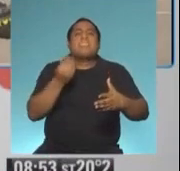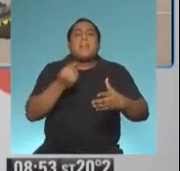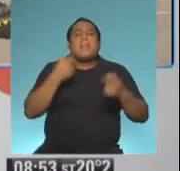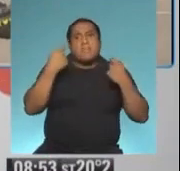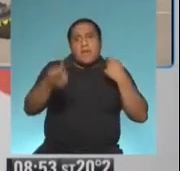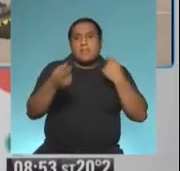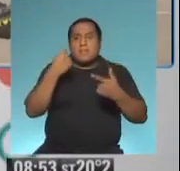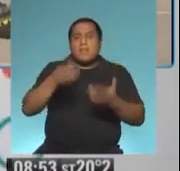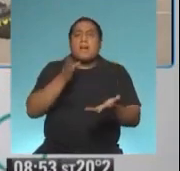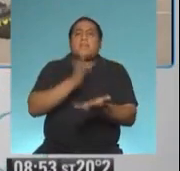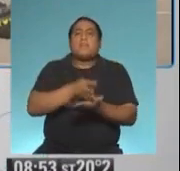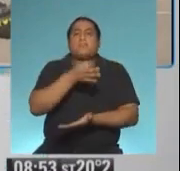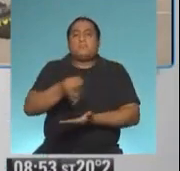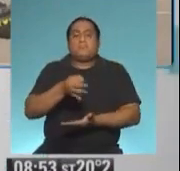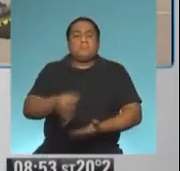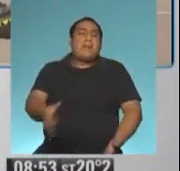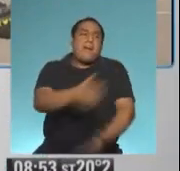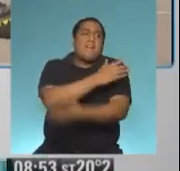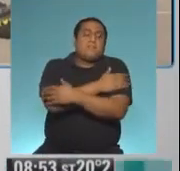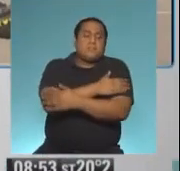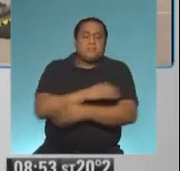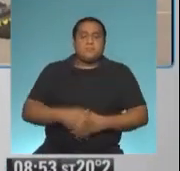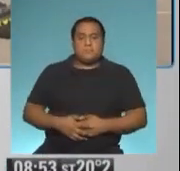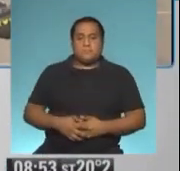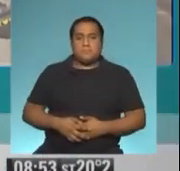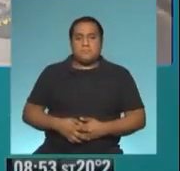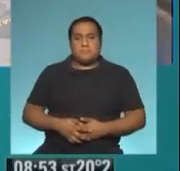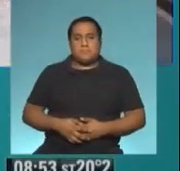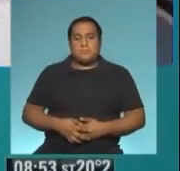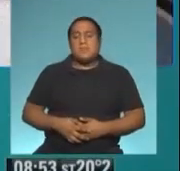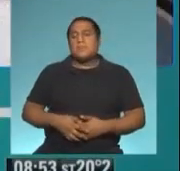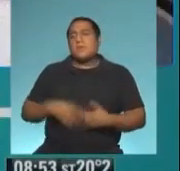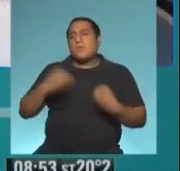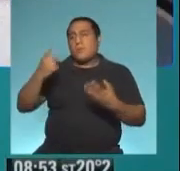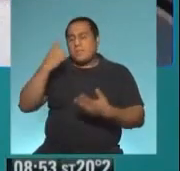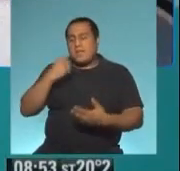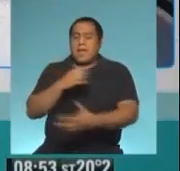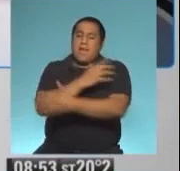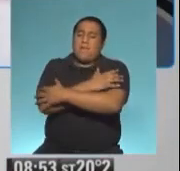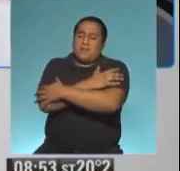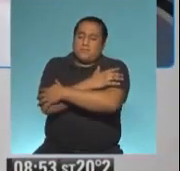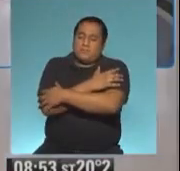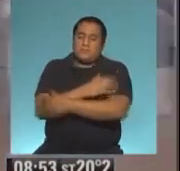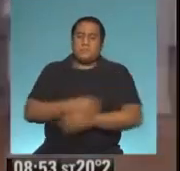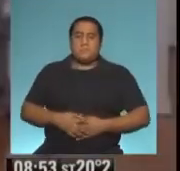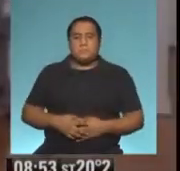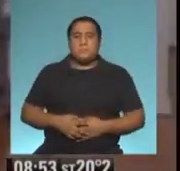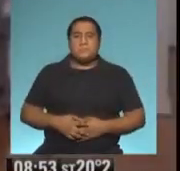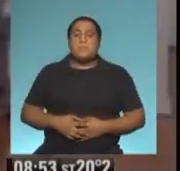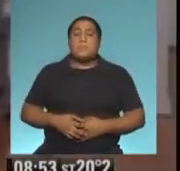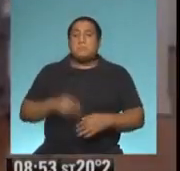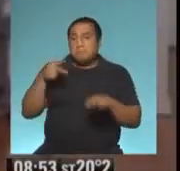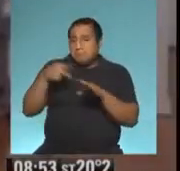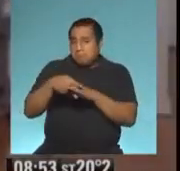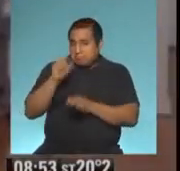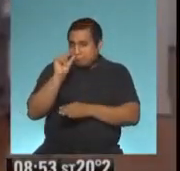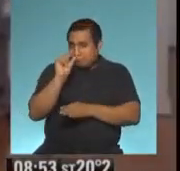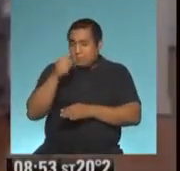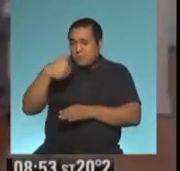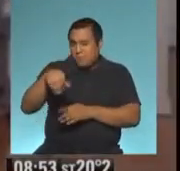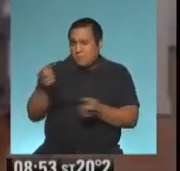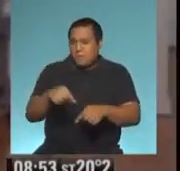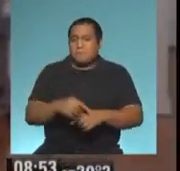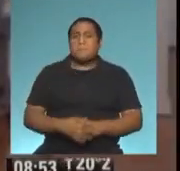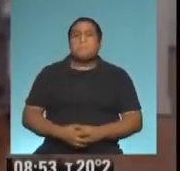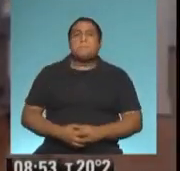derechos. Así que un abrazo gigante. Buenos días, un abrazo muy grande. Hacemos una pequeña pausa y